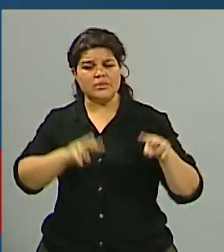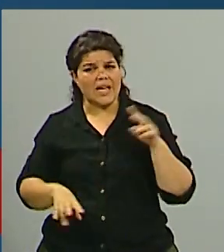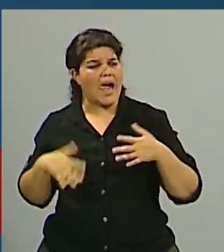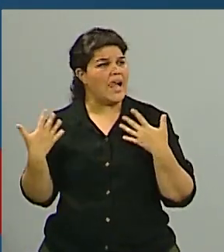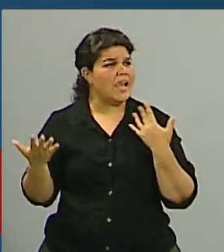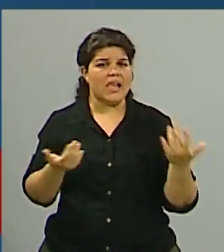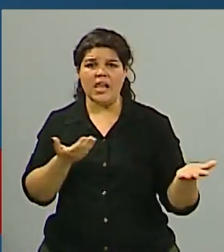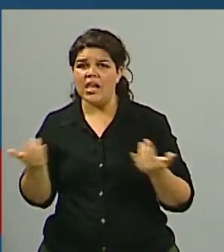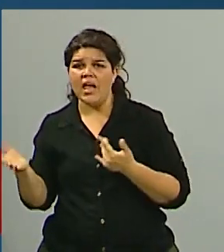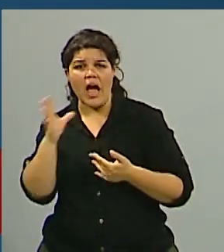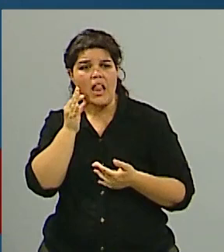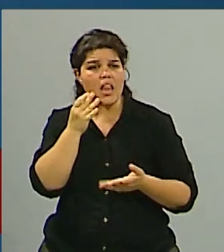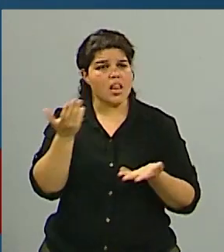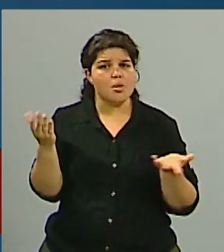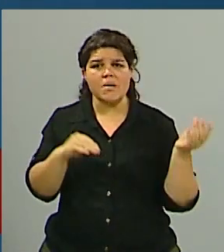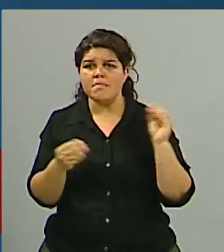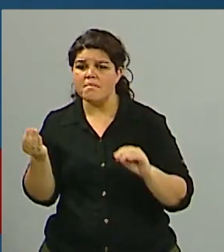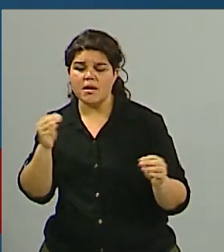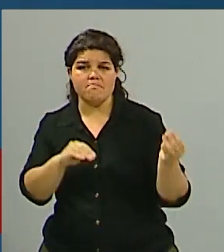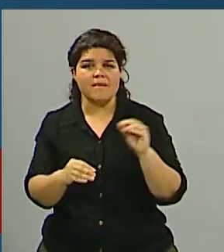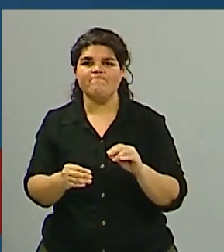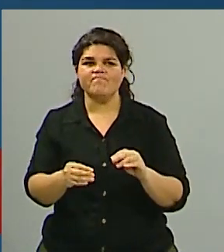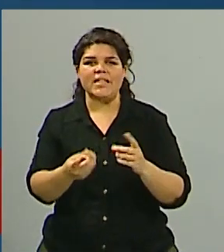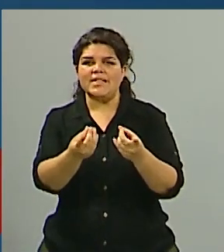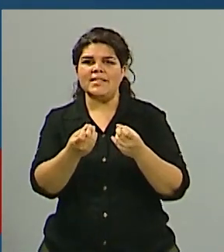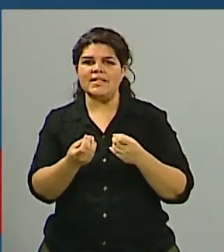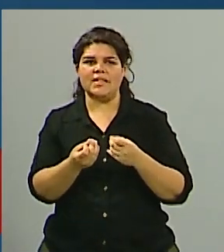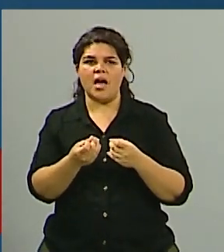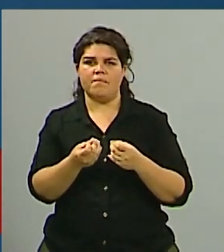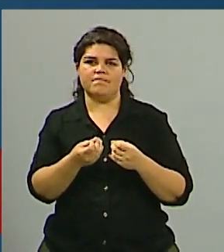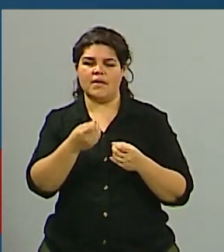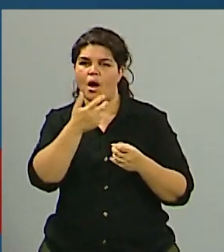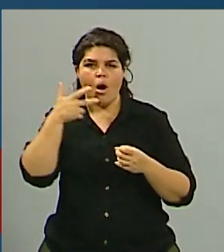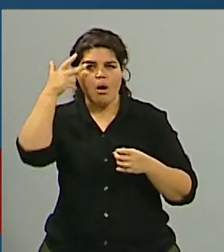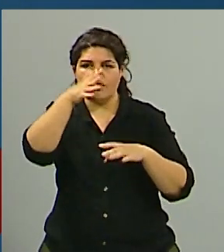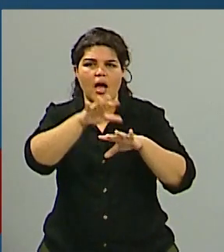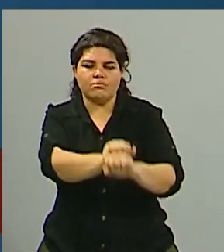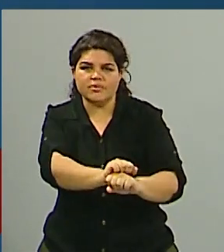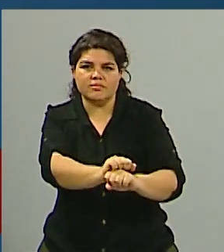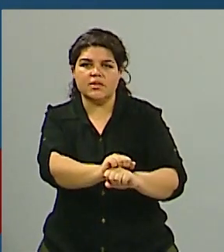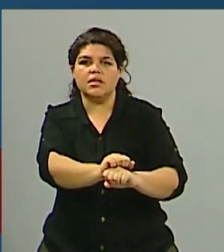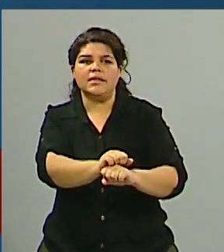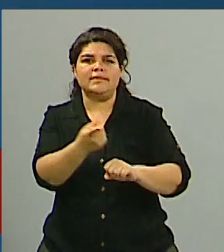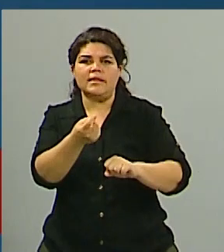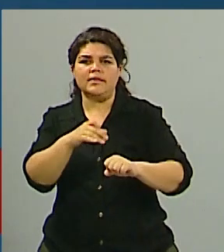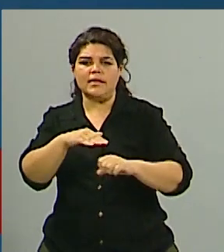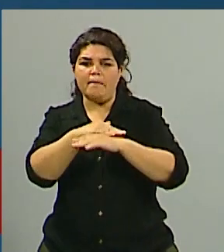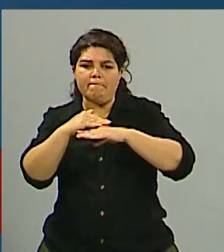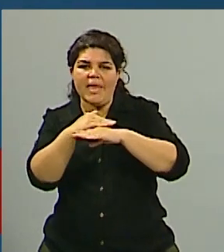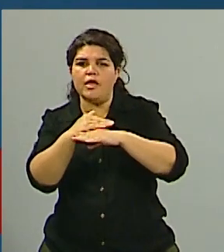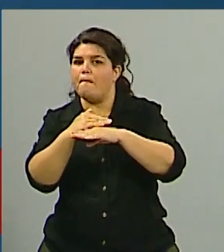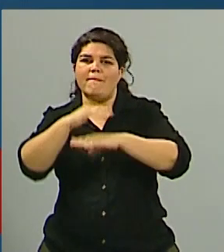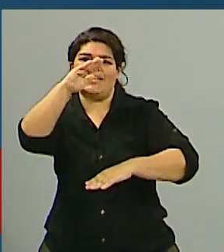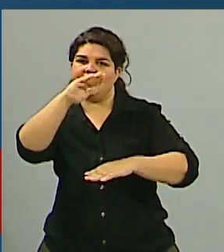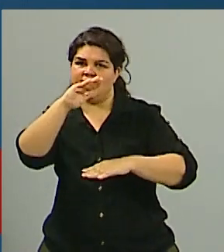una ocupación media más elevada porque las bajas es decir al menos digamos